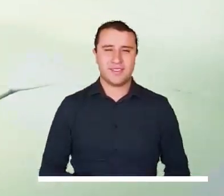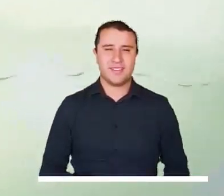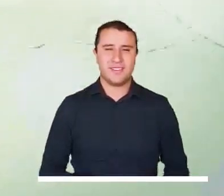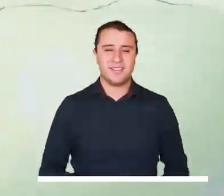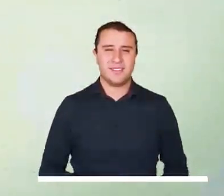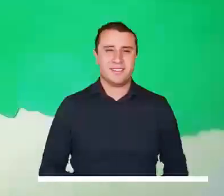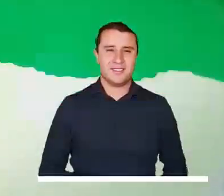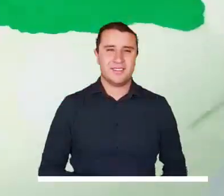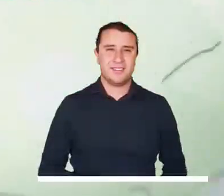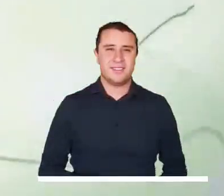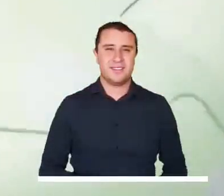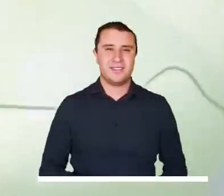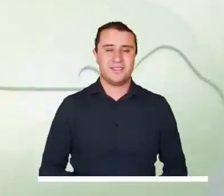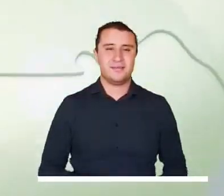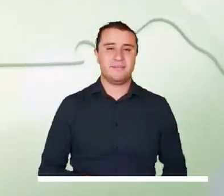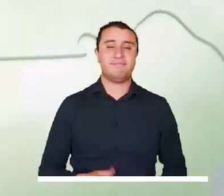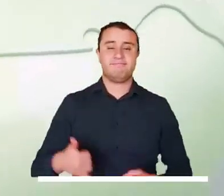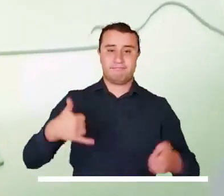Rizaralta.